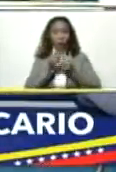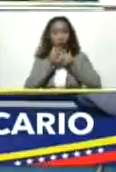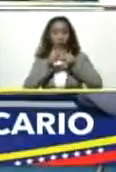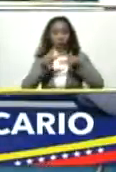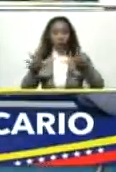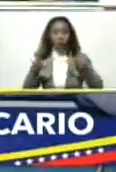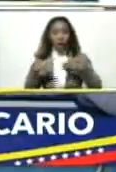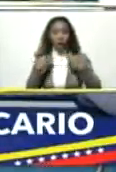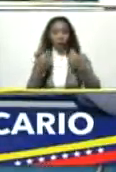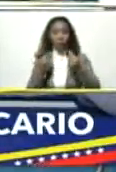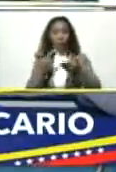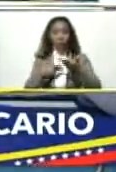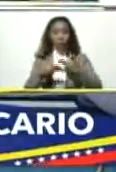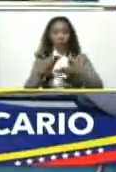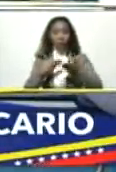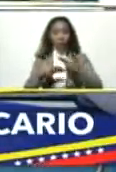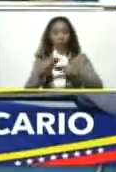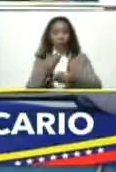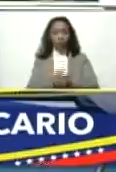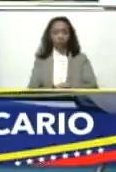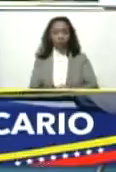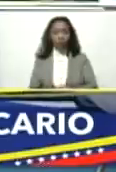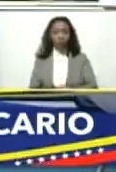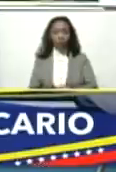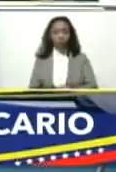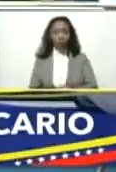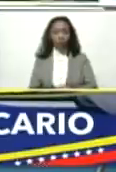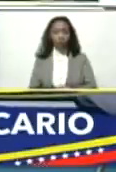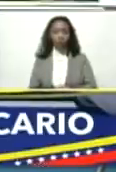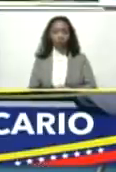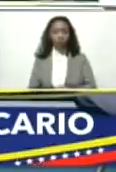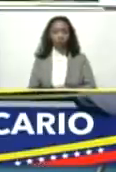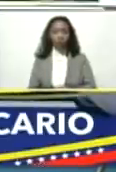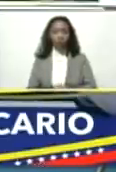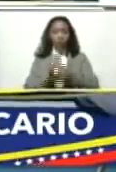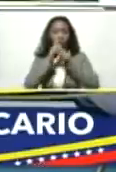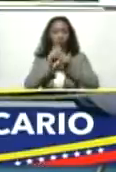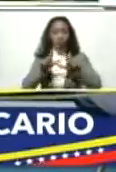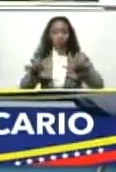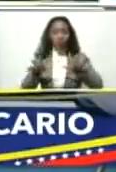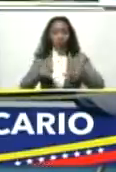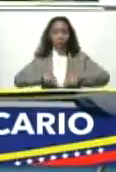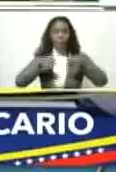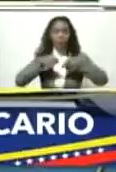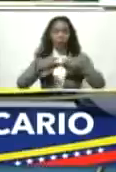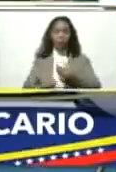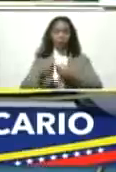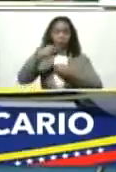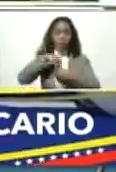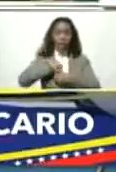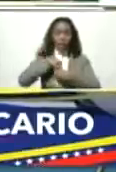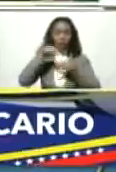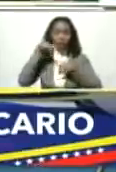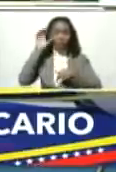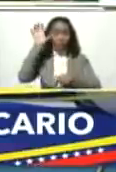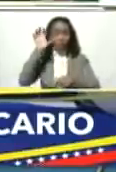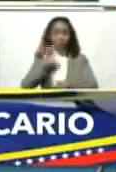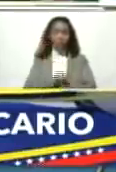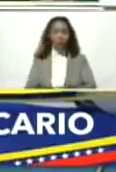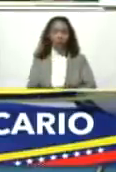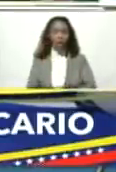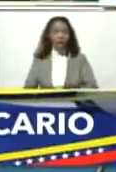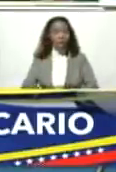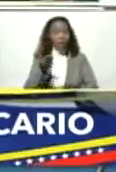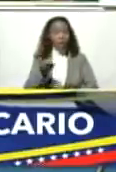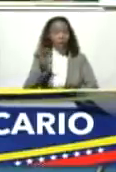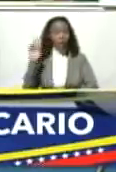economía de servicios en la expansión del mercado interno importante